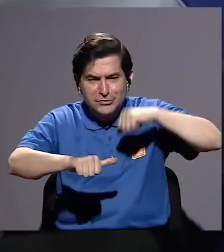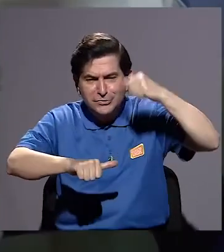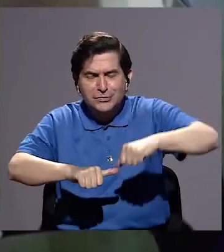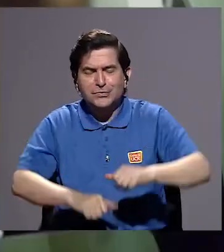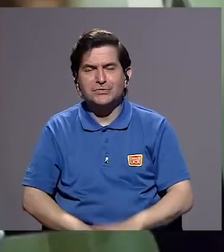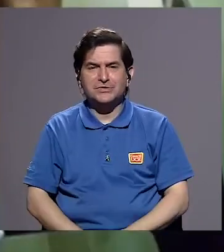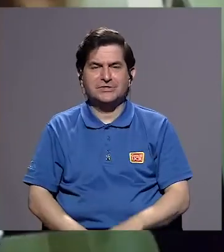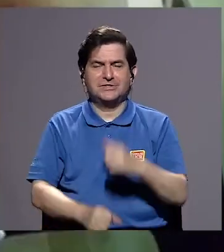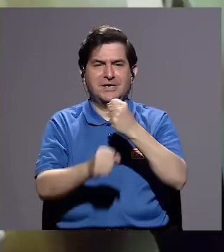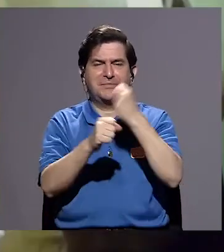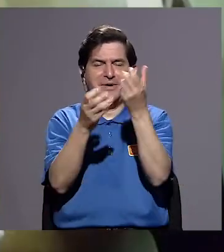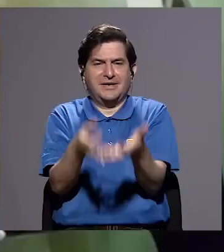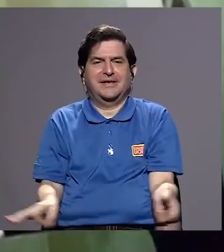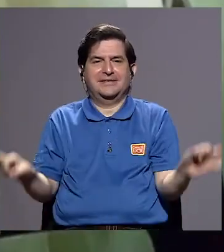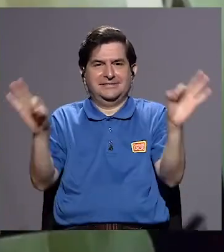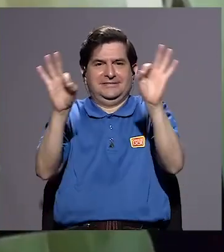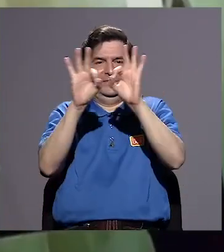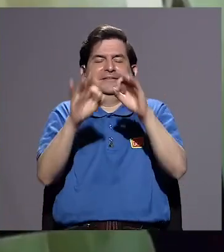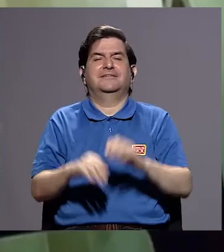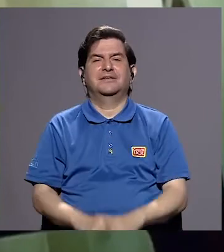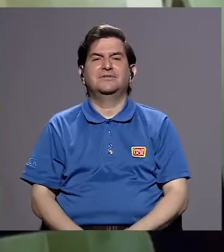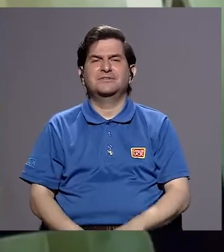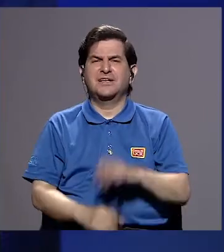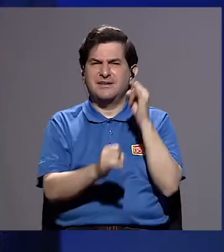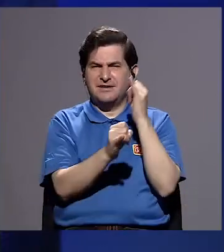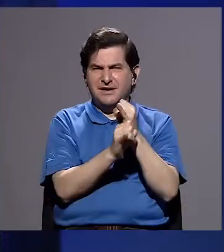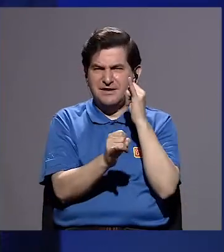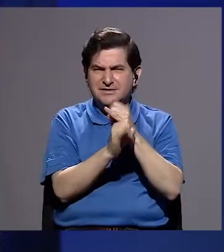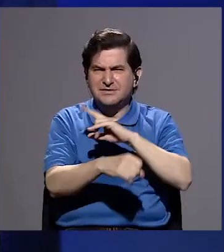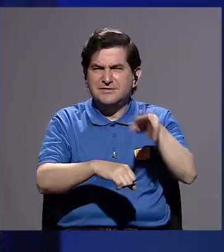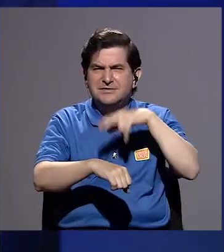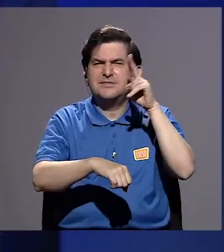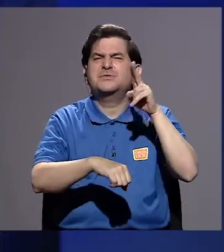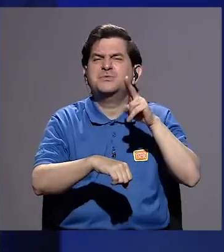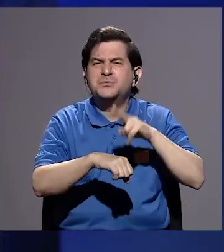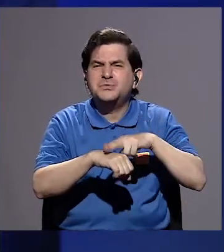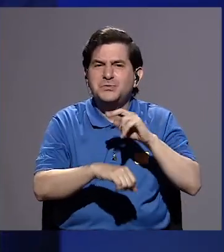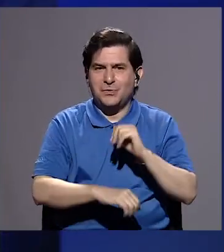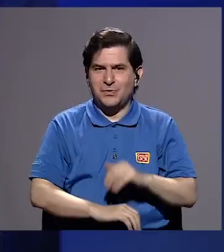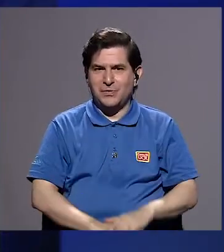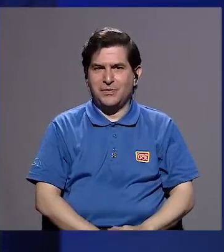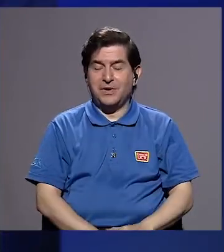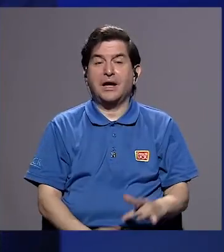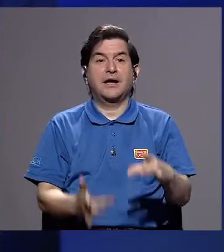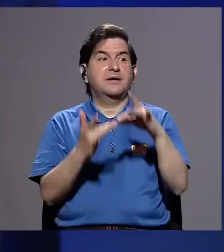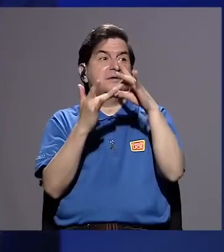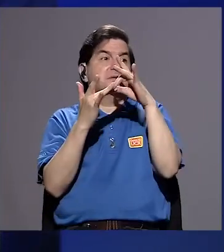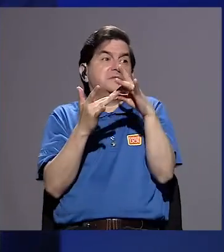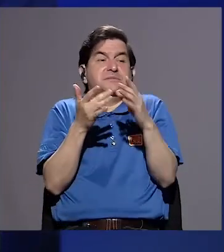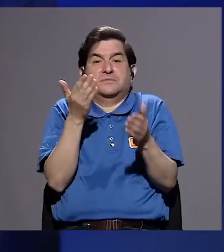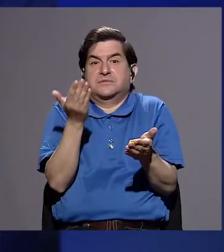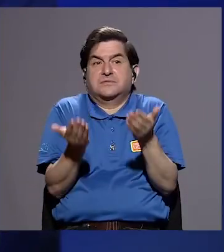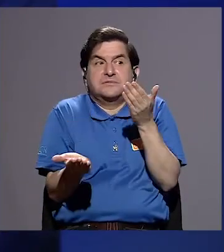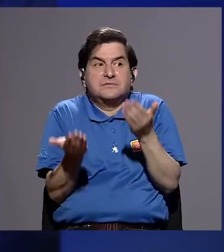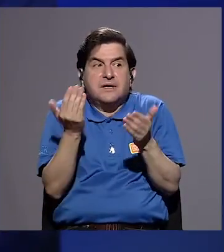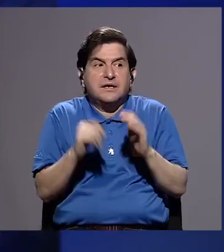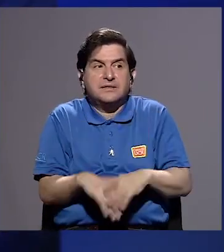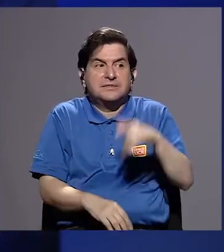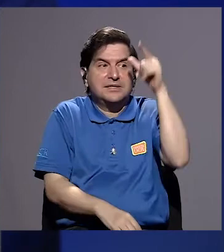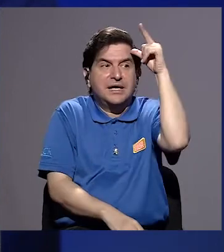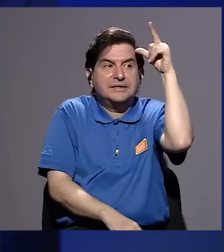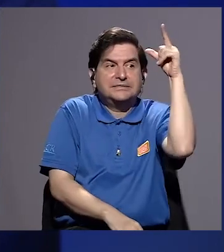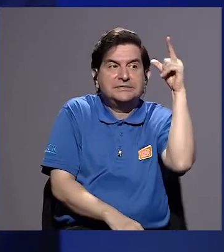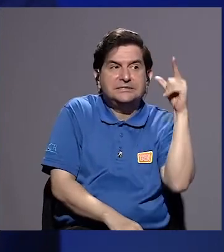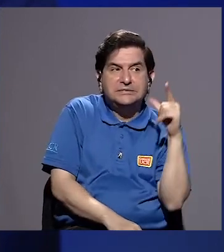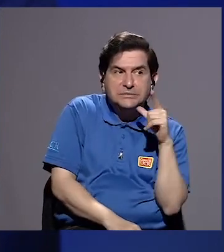para puestos de relevancia. ¿Y las instituciones nacionales, particularmente en